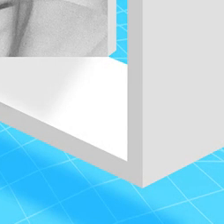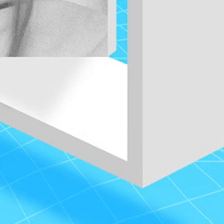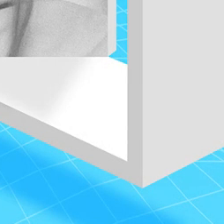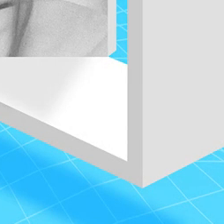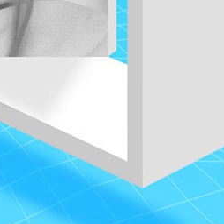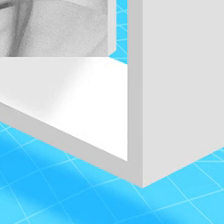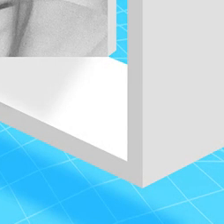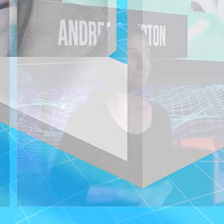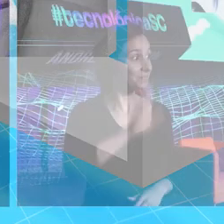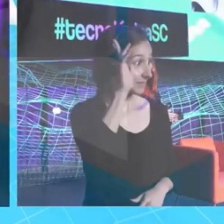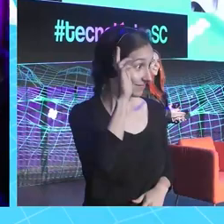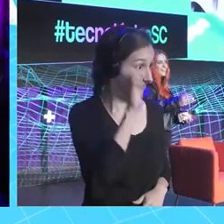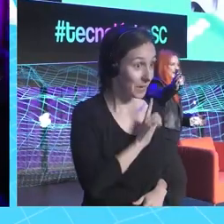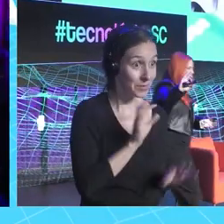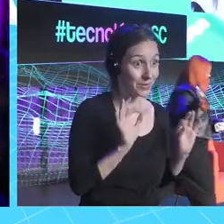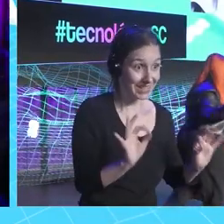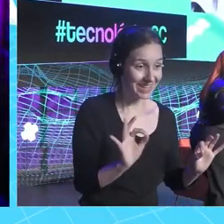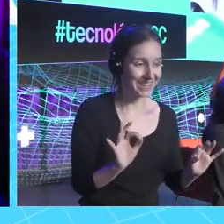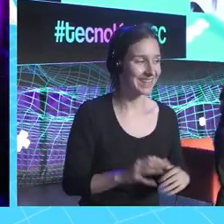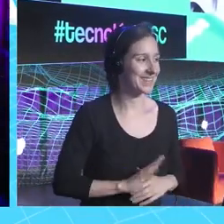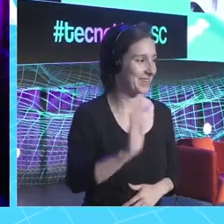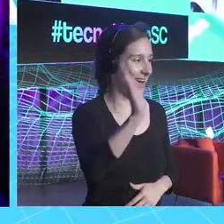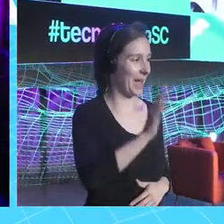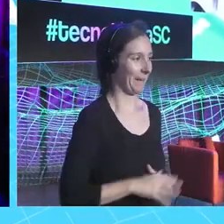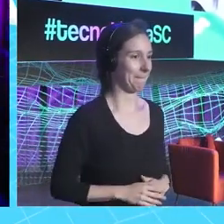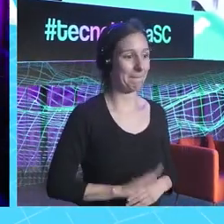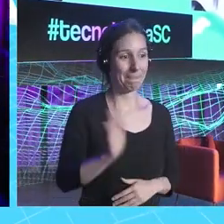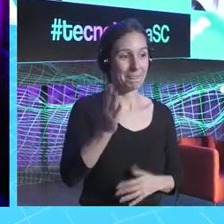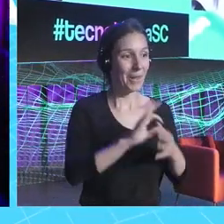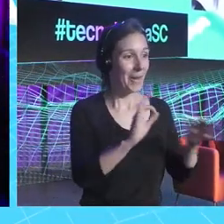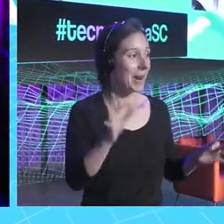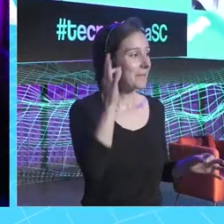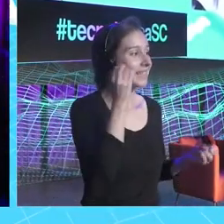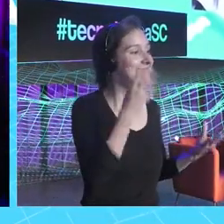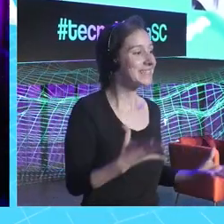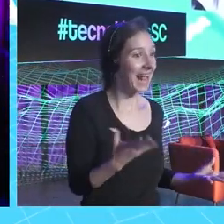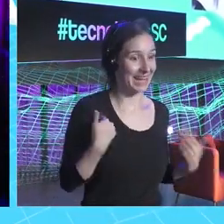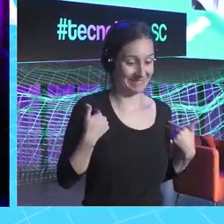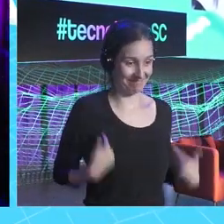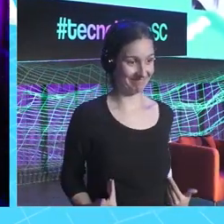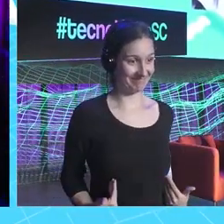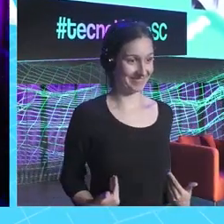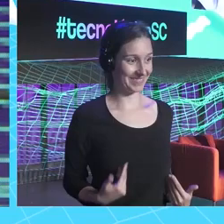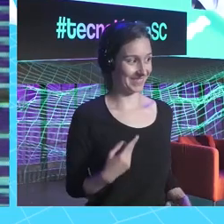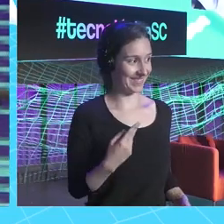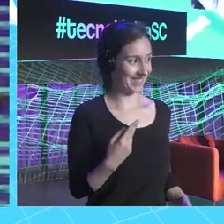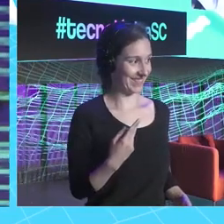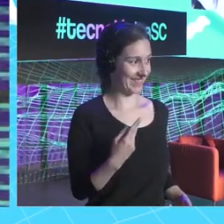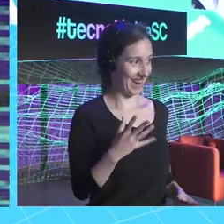Andrea ¿se oye? ¿Se me escucha? Hola. Hola, amigas, ¿cómo estáis? Aquí estamos, ¡qué chulerías!